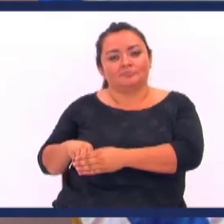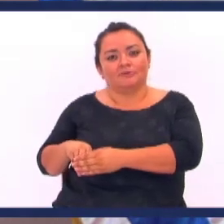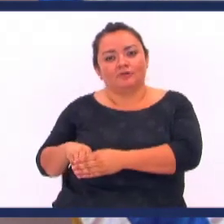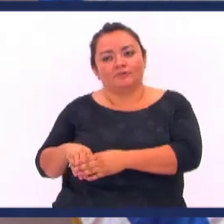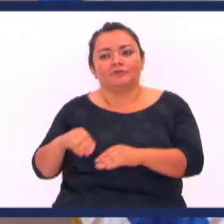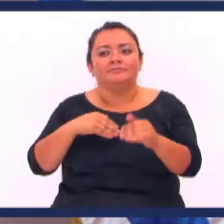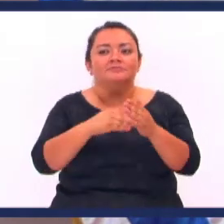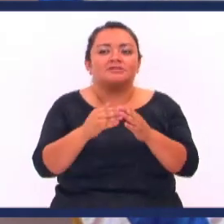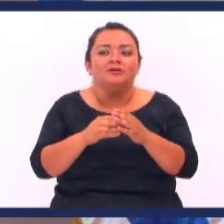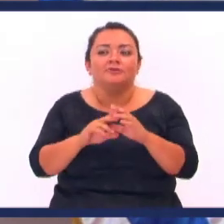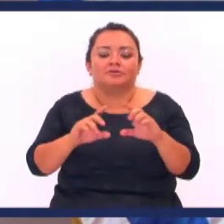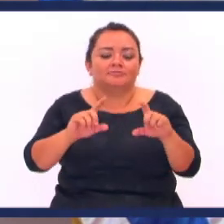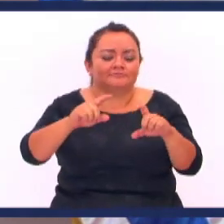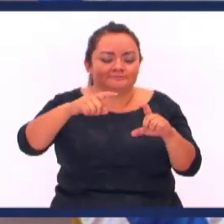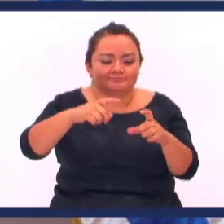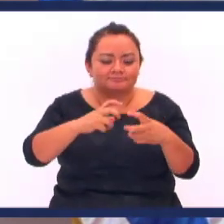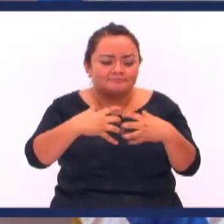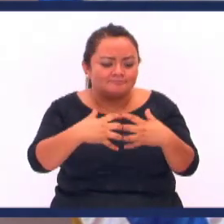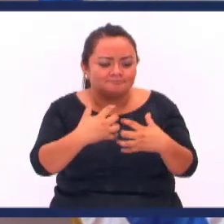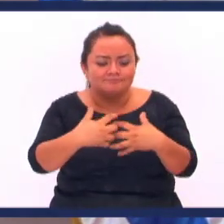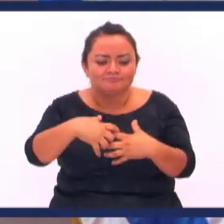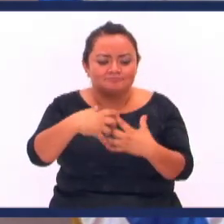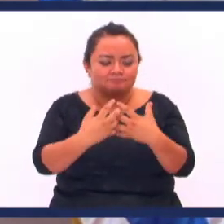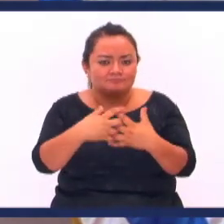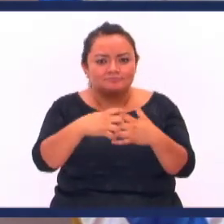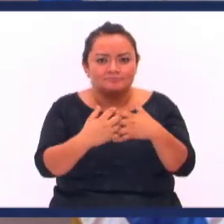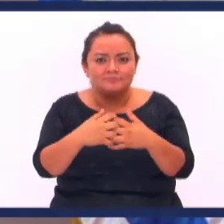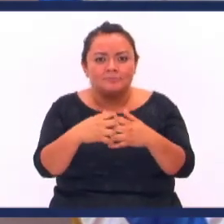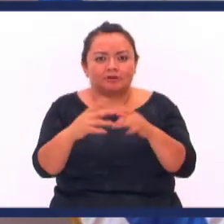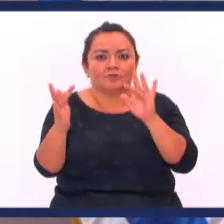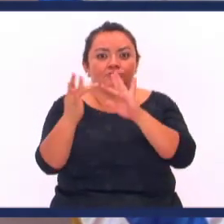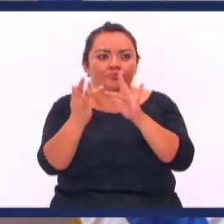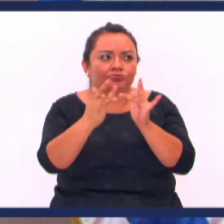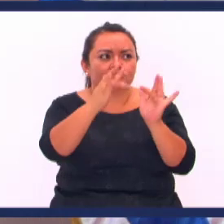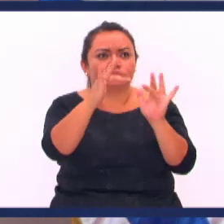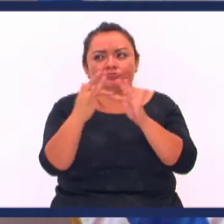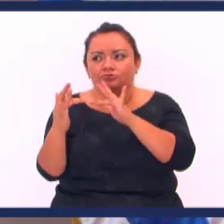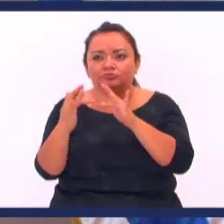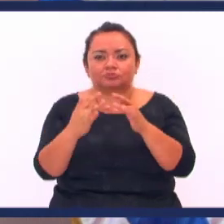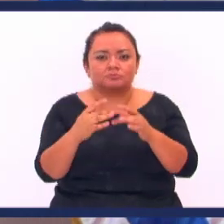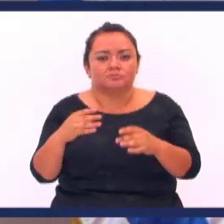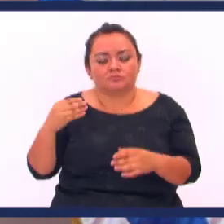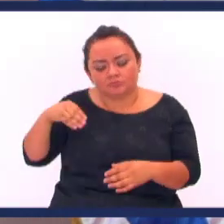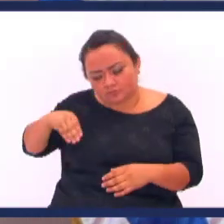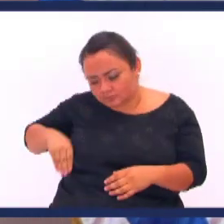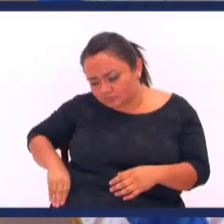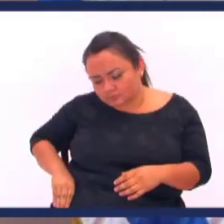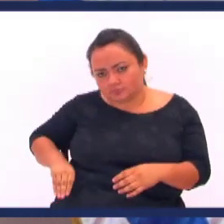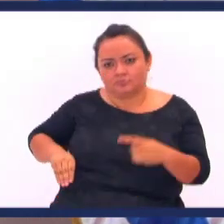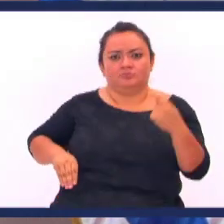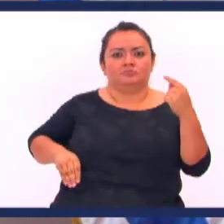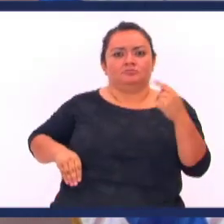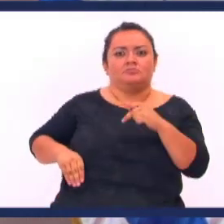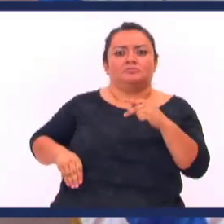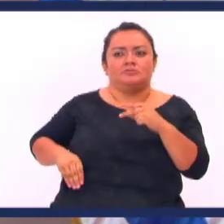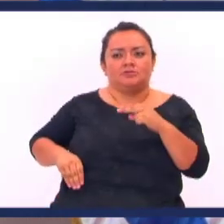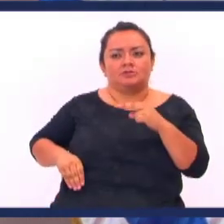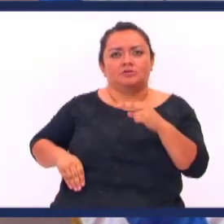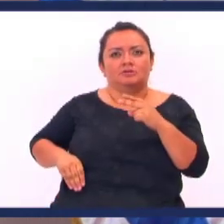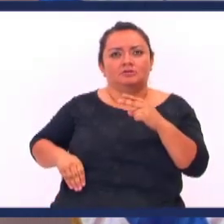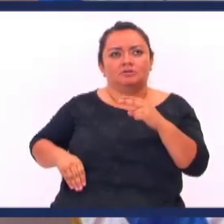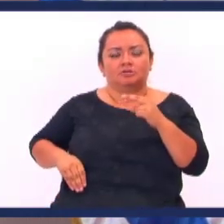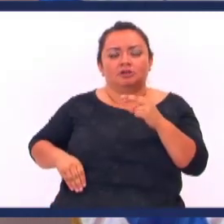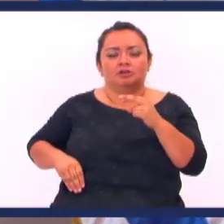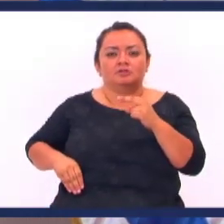En su bolsillo Cuando comenzaron A trabajar Con ciertas frecuencias Sin el percatarse Mete su mano Al bolsillo Y ve que el